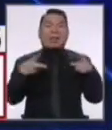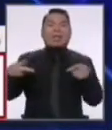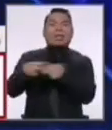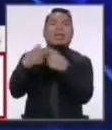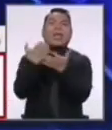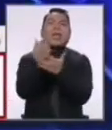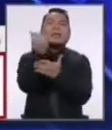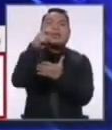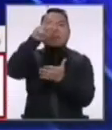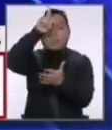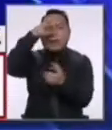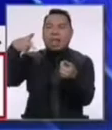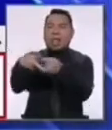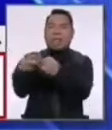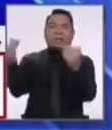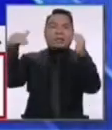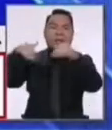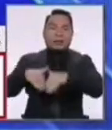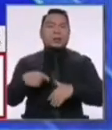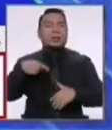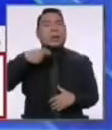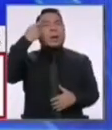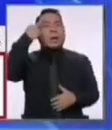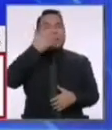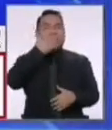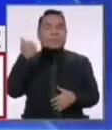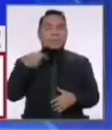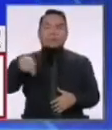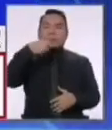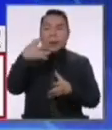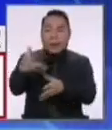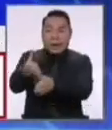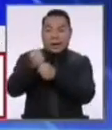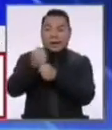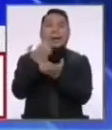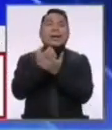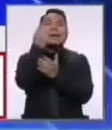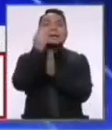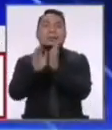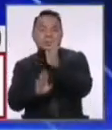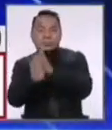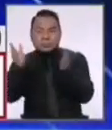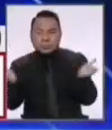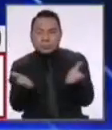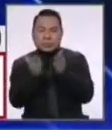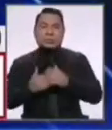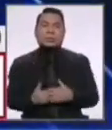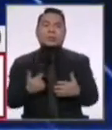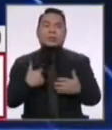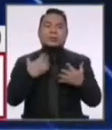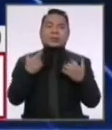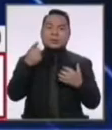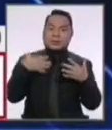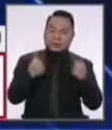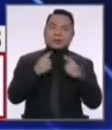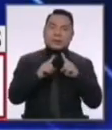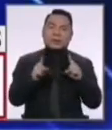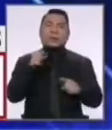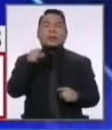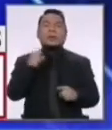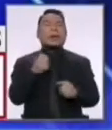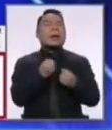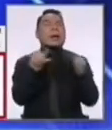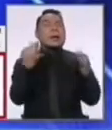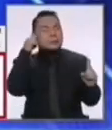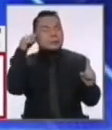Entonces, es bien importante tener medidas que puedan apuntar a rescatar la economía nacional. En ese punto, ya que me llevaste, porque yo todavía quería hablar de salud, pero una cosa